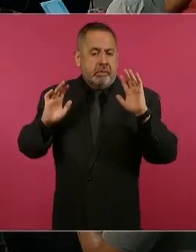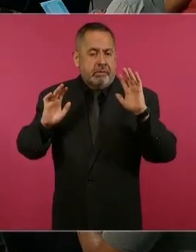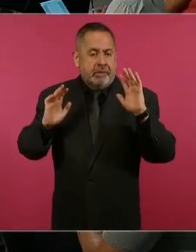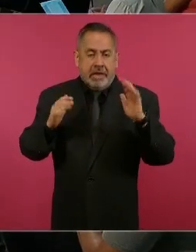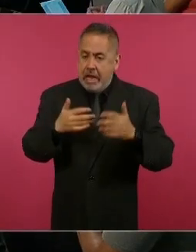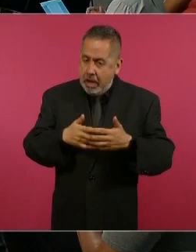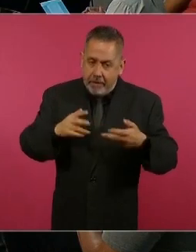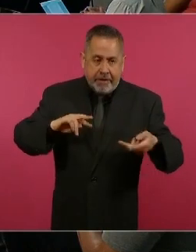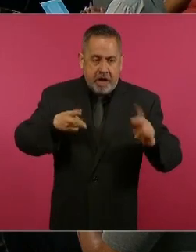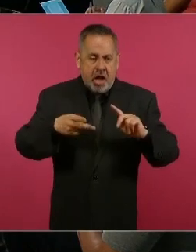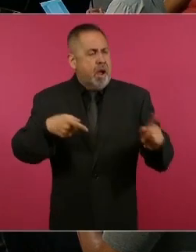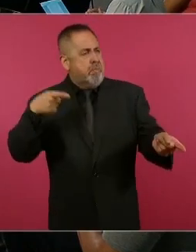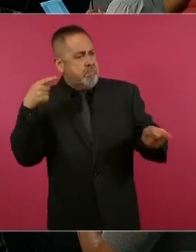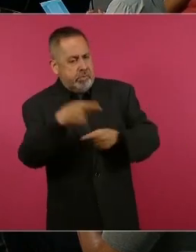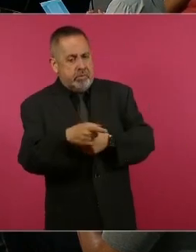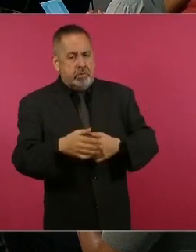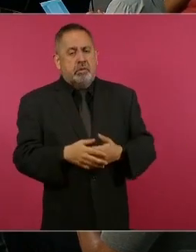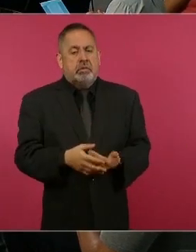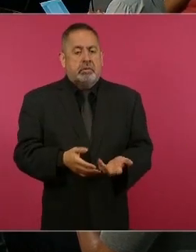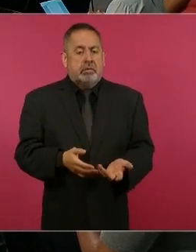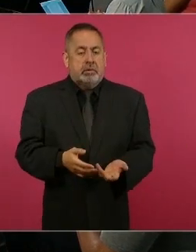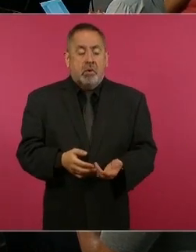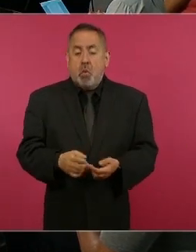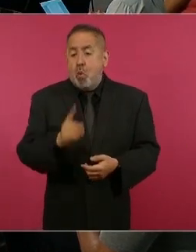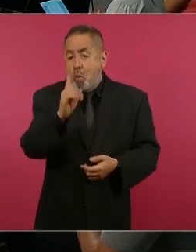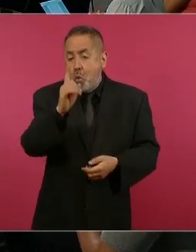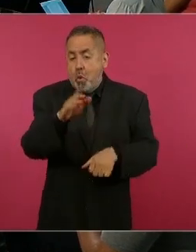y nada más es no enojarnos,